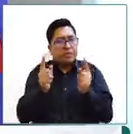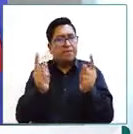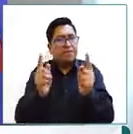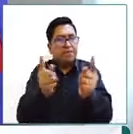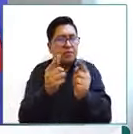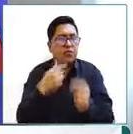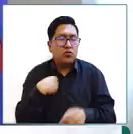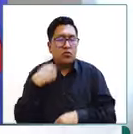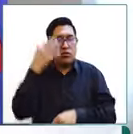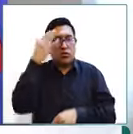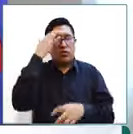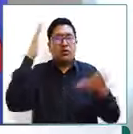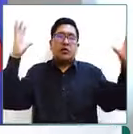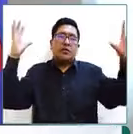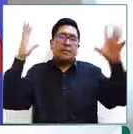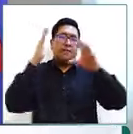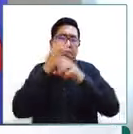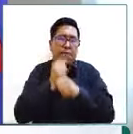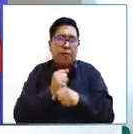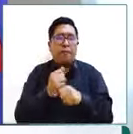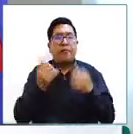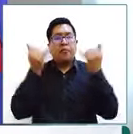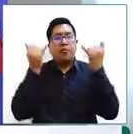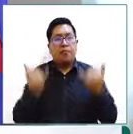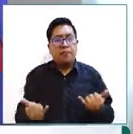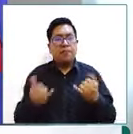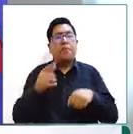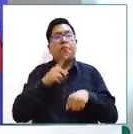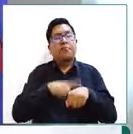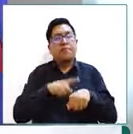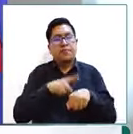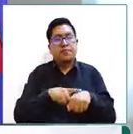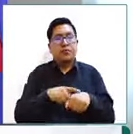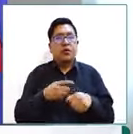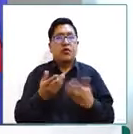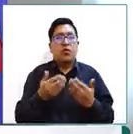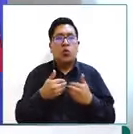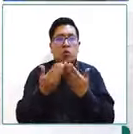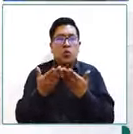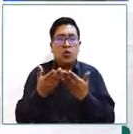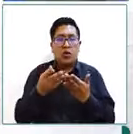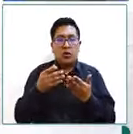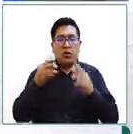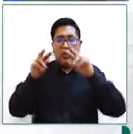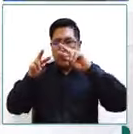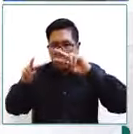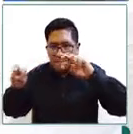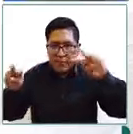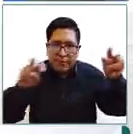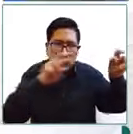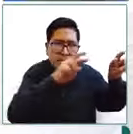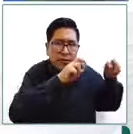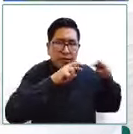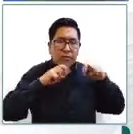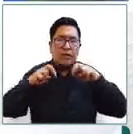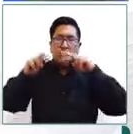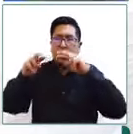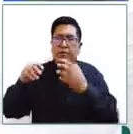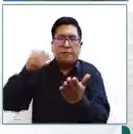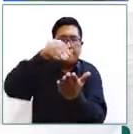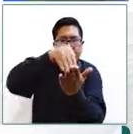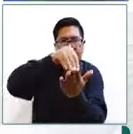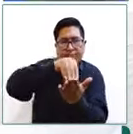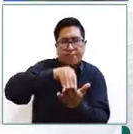el día de hoy. Entonces, dentro de la metodología, por ejemplo, está la etapa de recopilación de datos. Y les diré que,